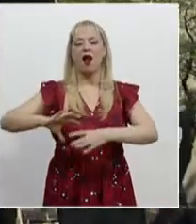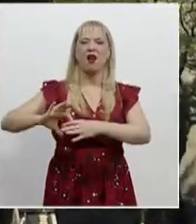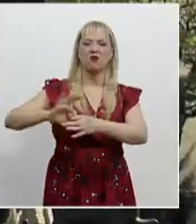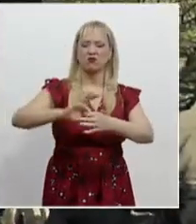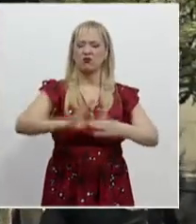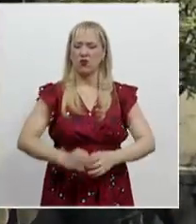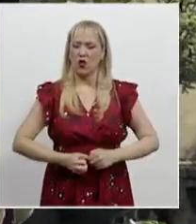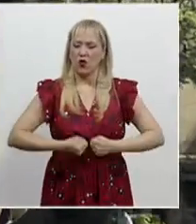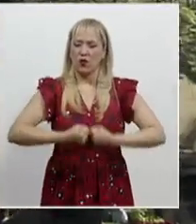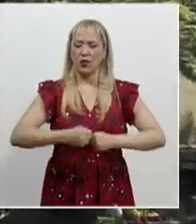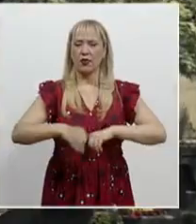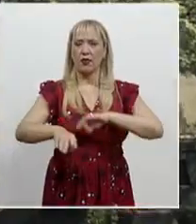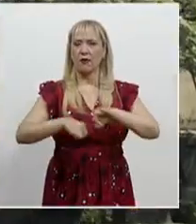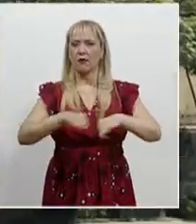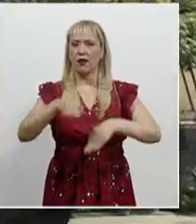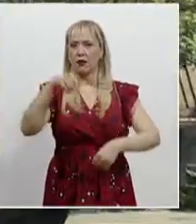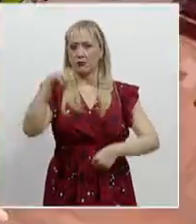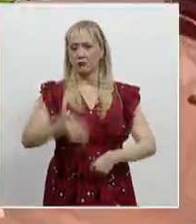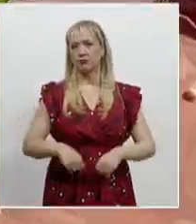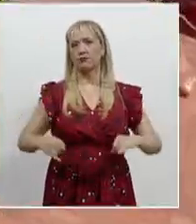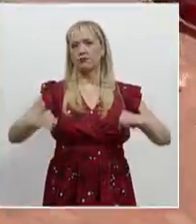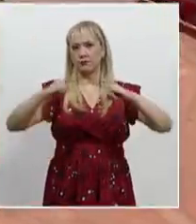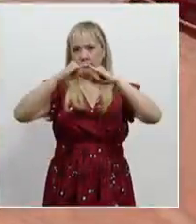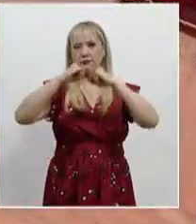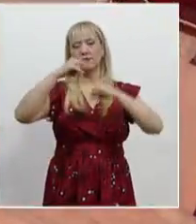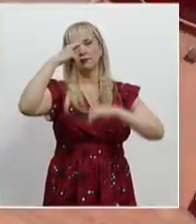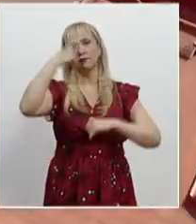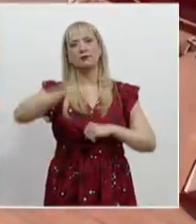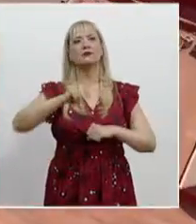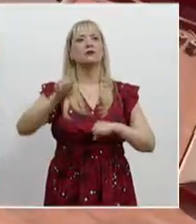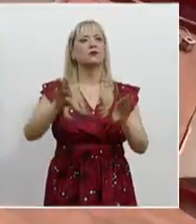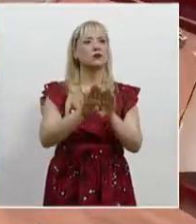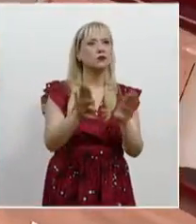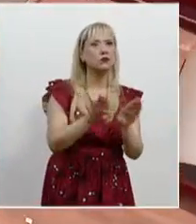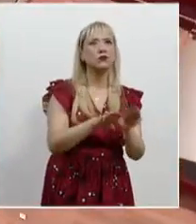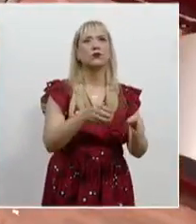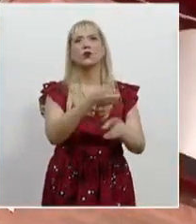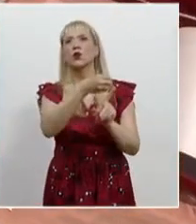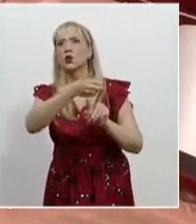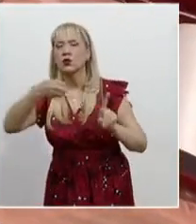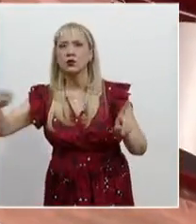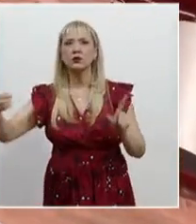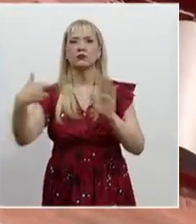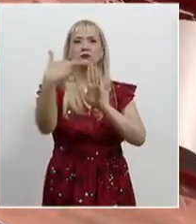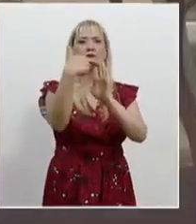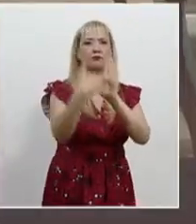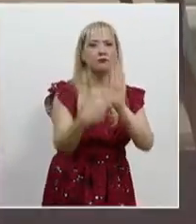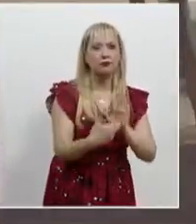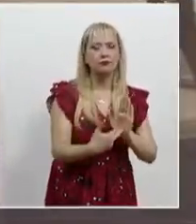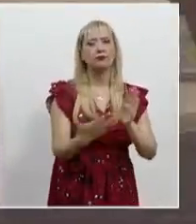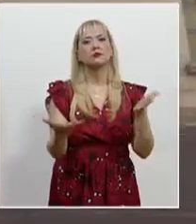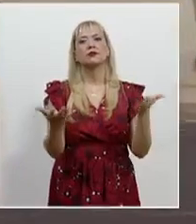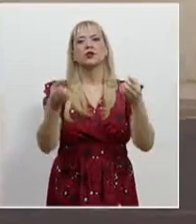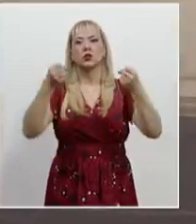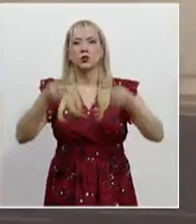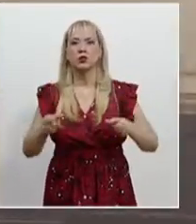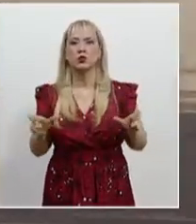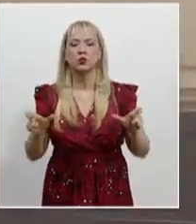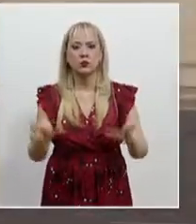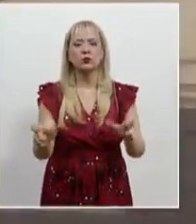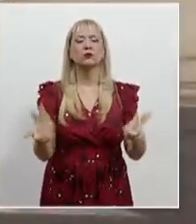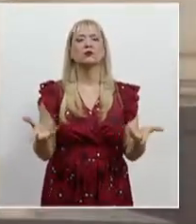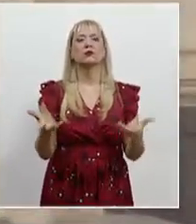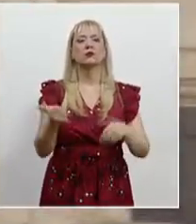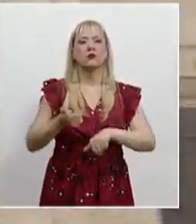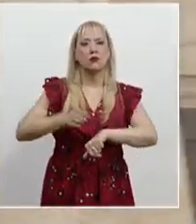ejercer sus atribuciones, contará con las direcciones generales de logística y protocolo de gestión administrativa y de seguridad. Además, se crea